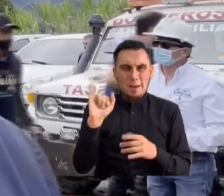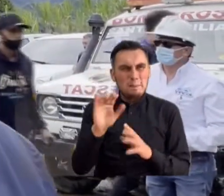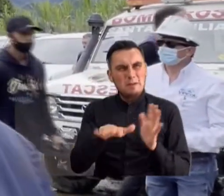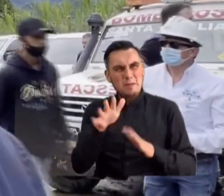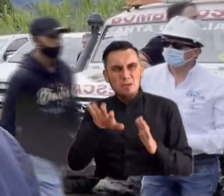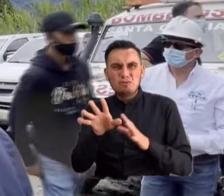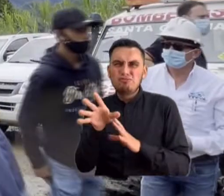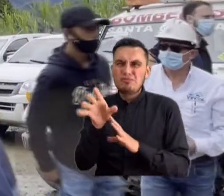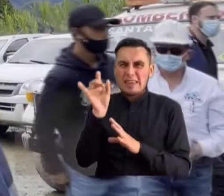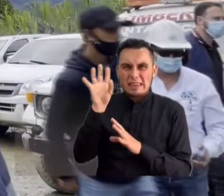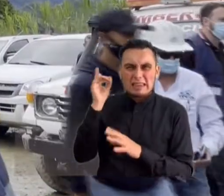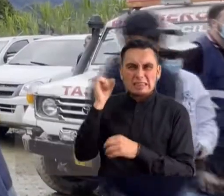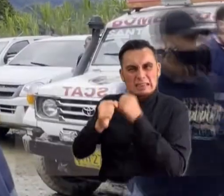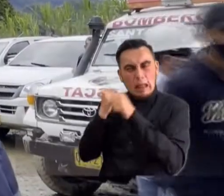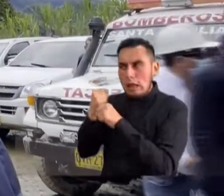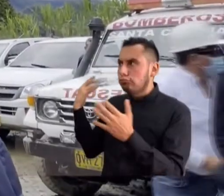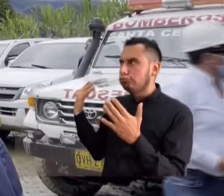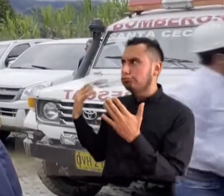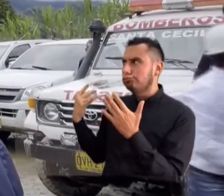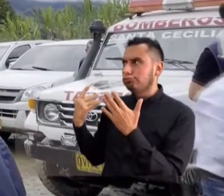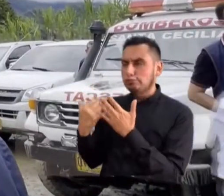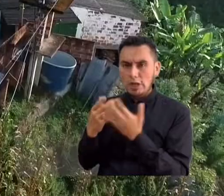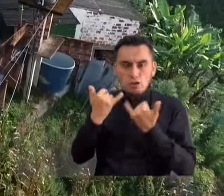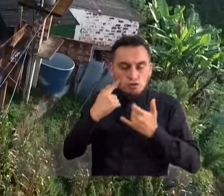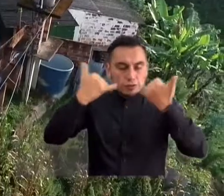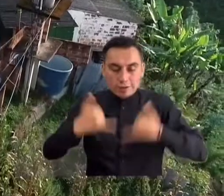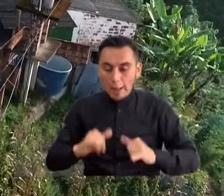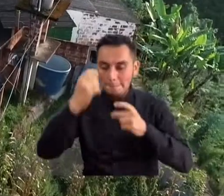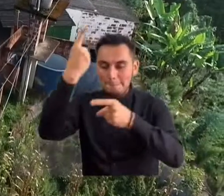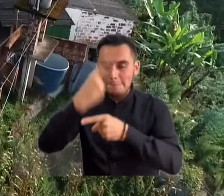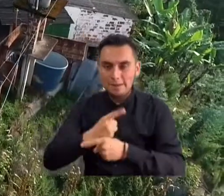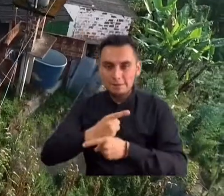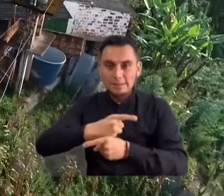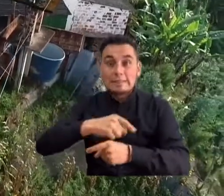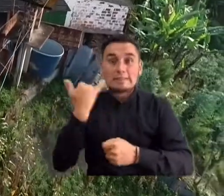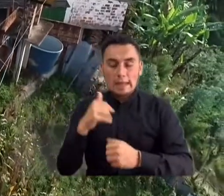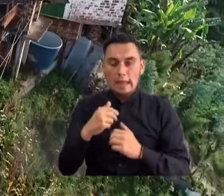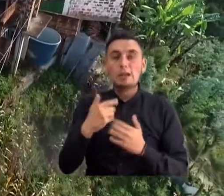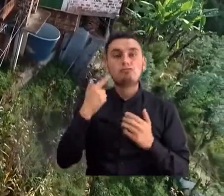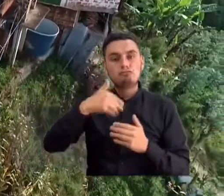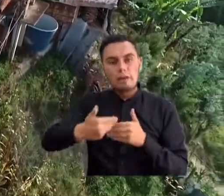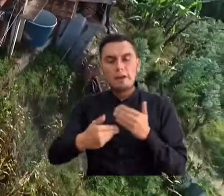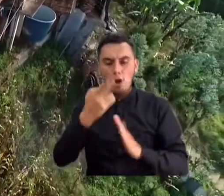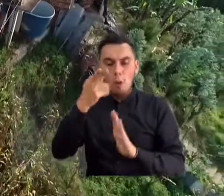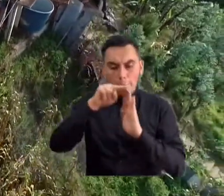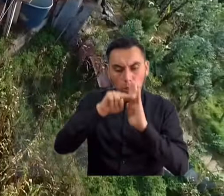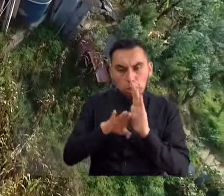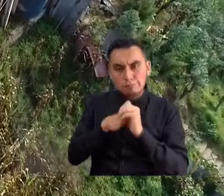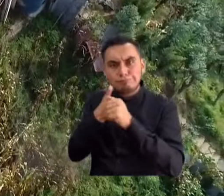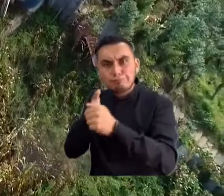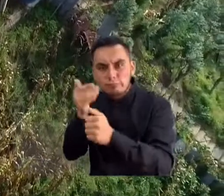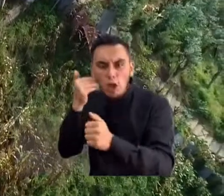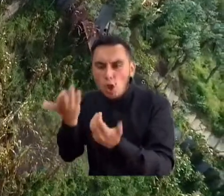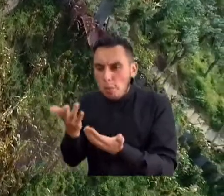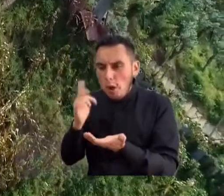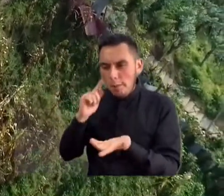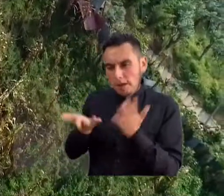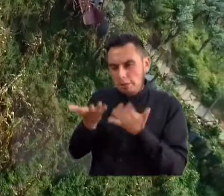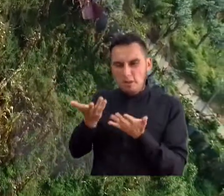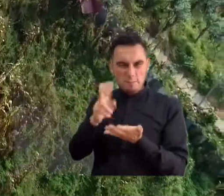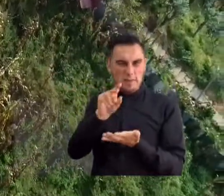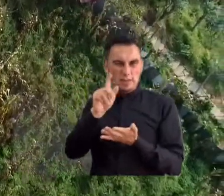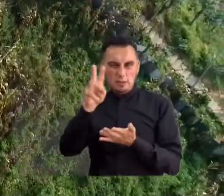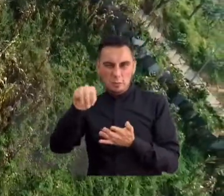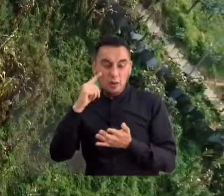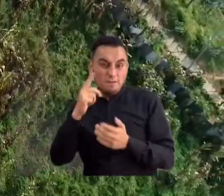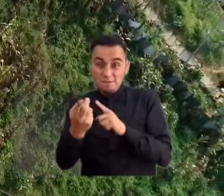15 años nosotros hemos tenido de presente y que hoy ya es una realidad. Hoy se está protocolizando lo que nos hace falta, alrededor de